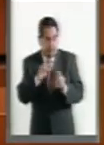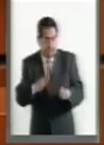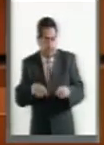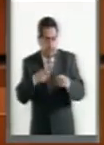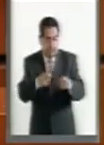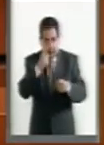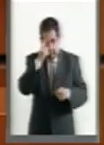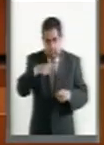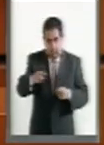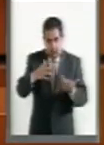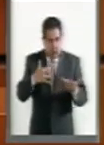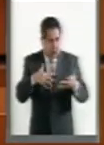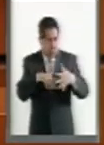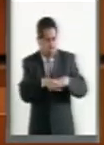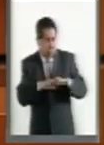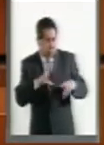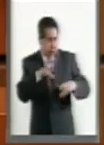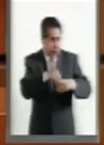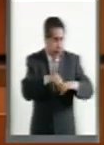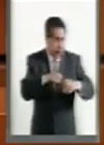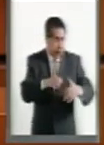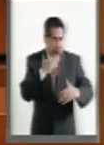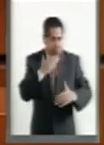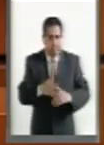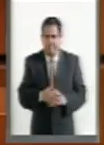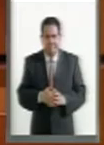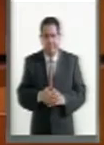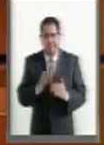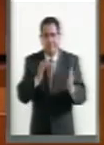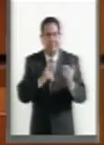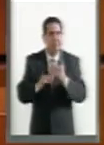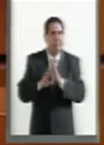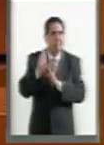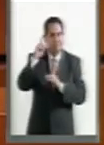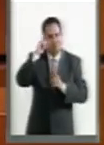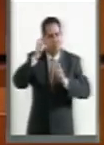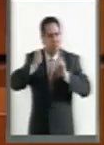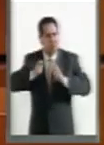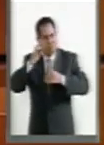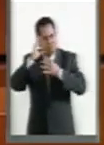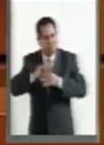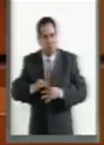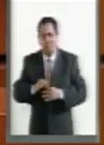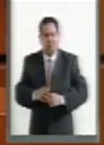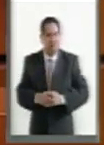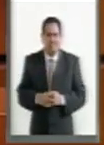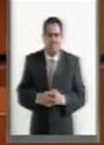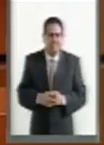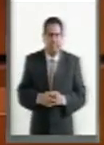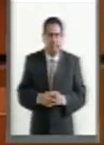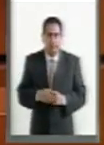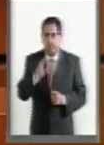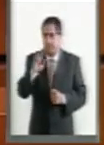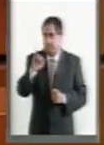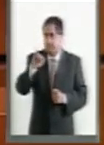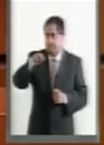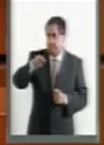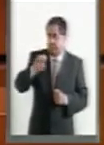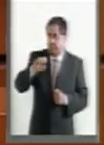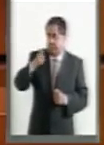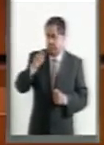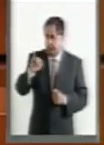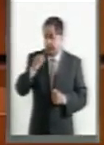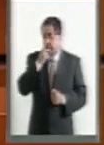social, lo que provoca un bajo desarrollo integral. Por su parte, el INEGI menciona que en nuestro país